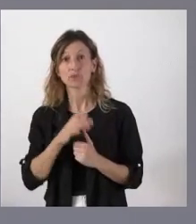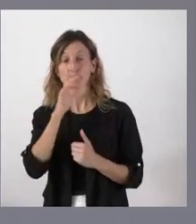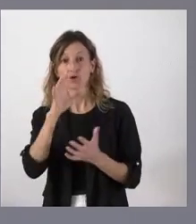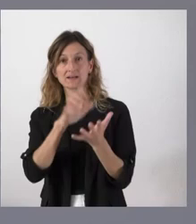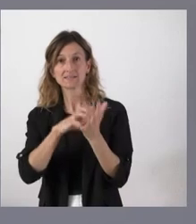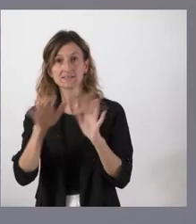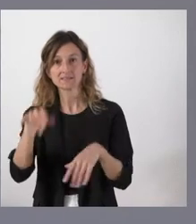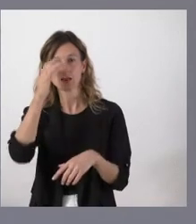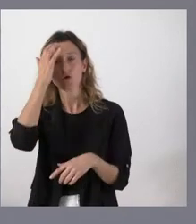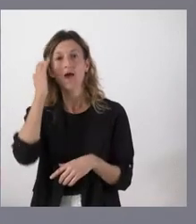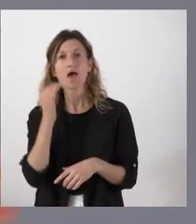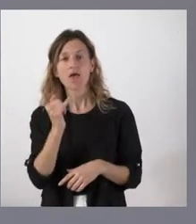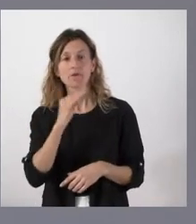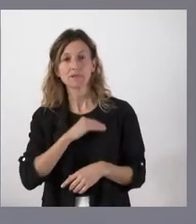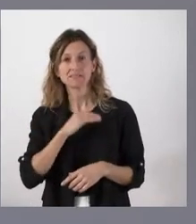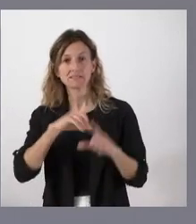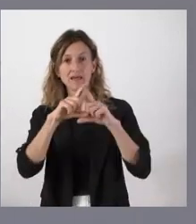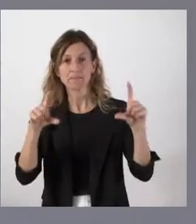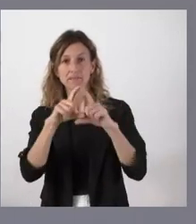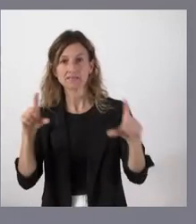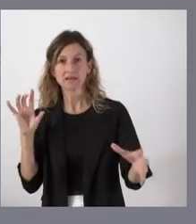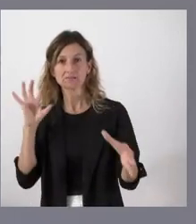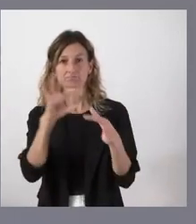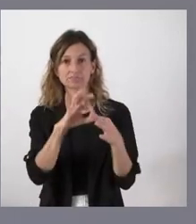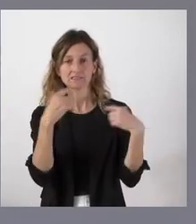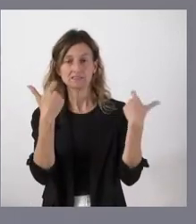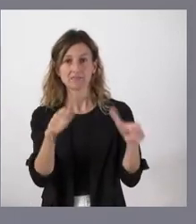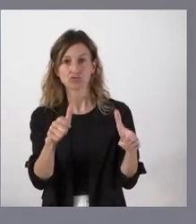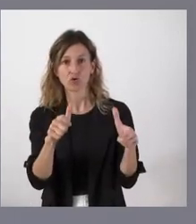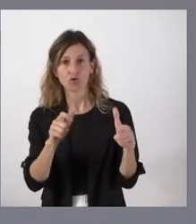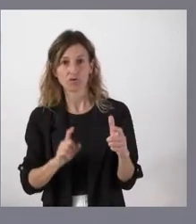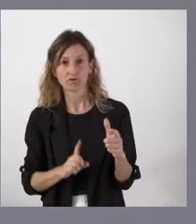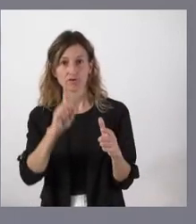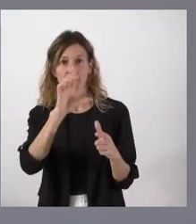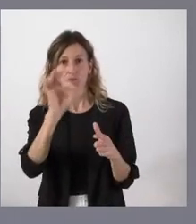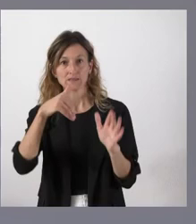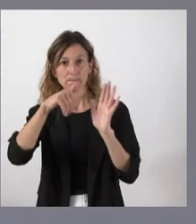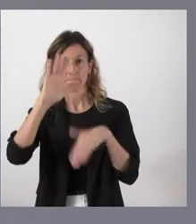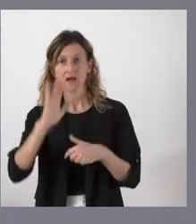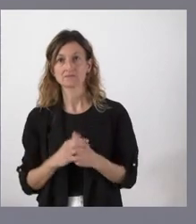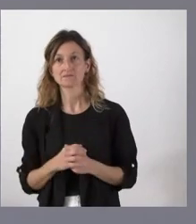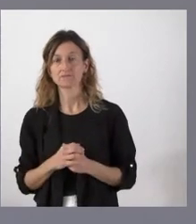tenemos un buen número de empresas vinculadas a este sector aeronáutico, Mare 50, algunas de las más importantes de España.